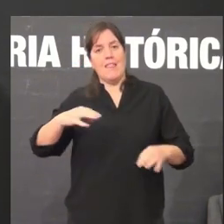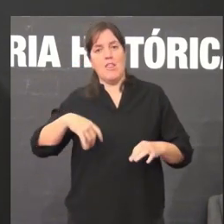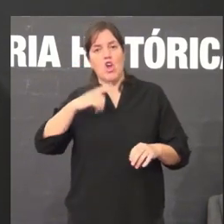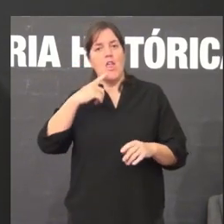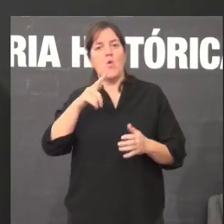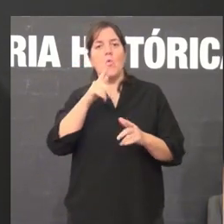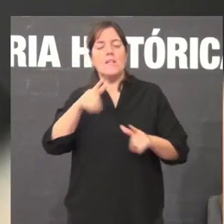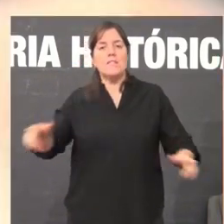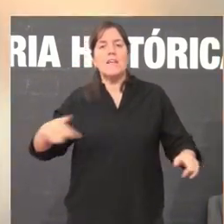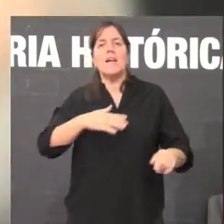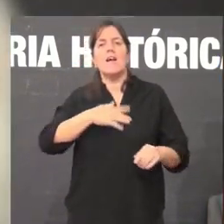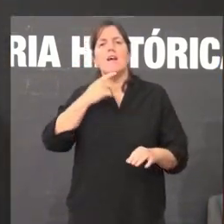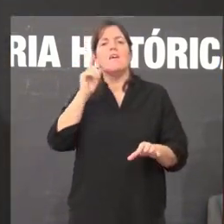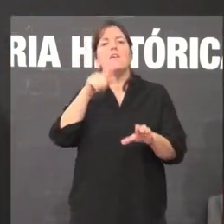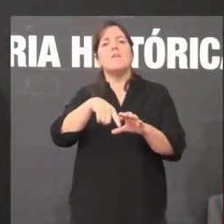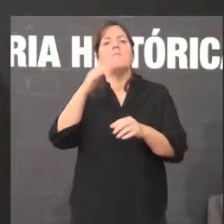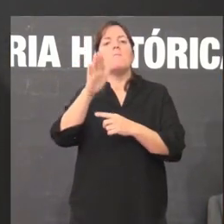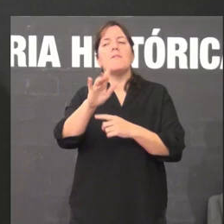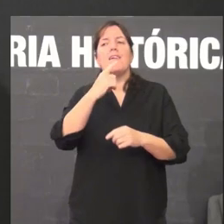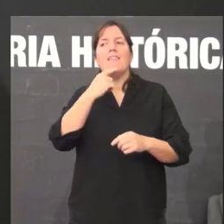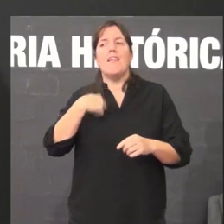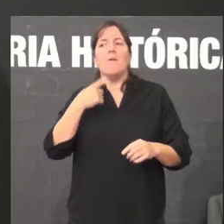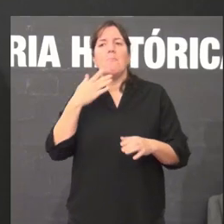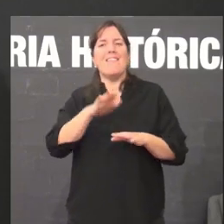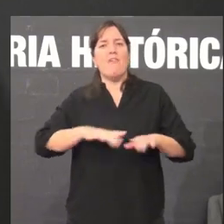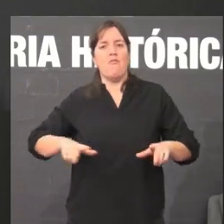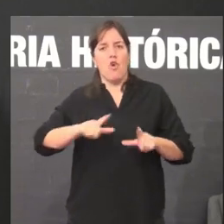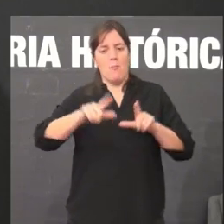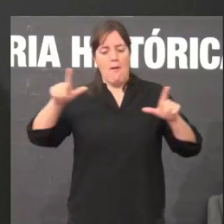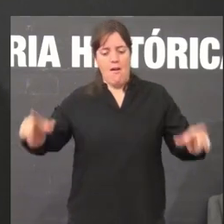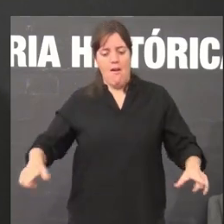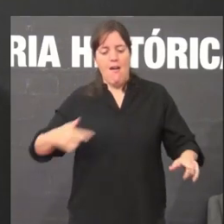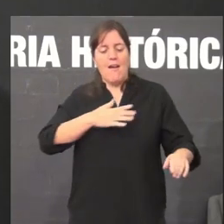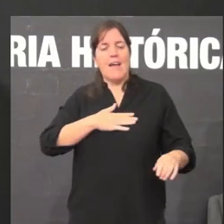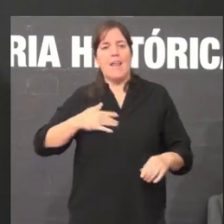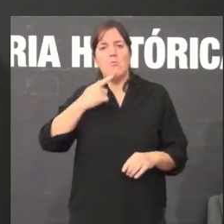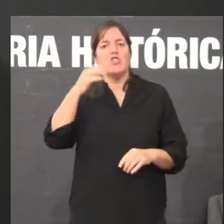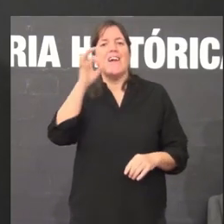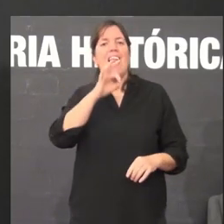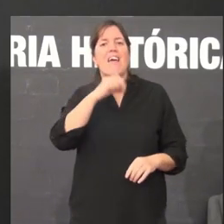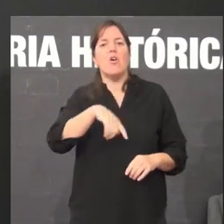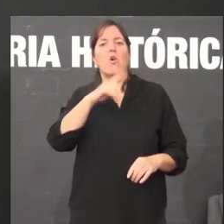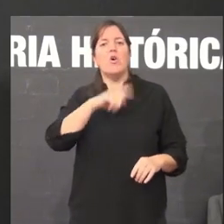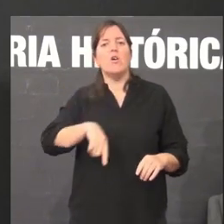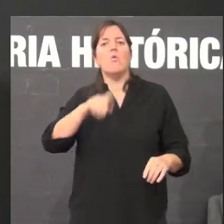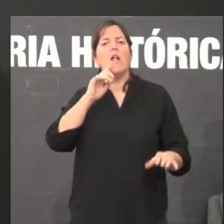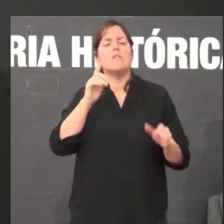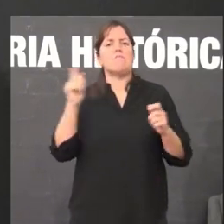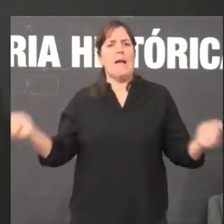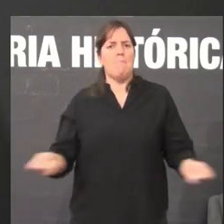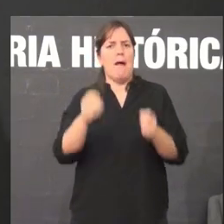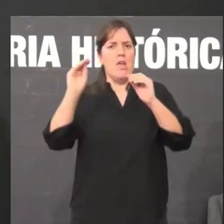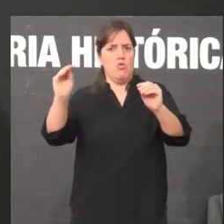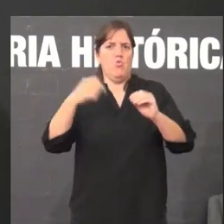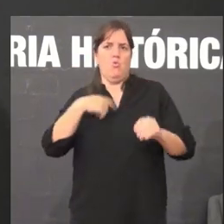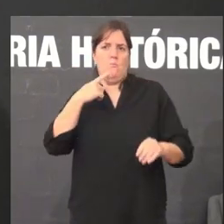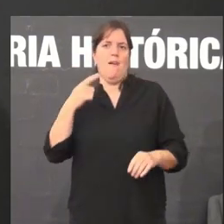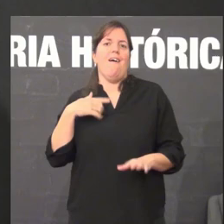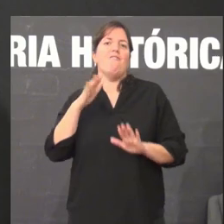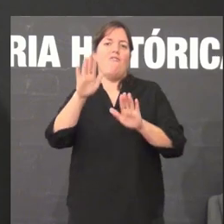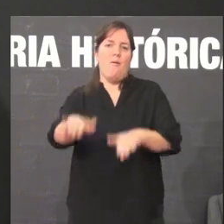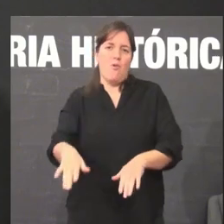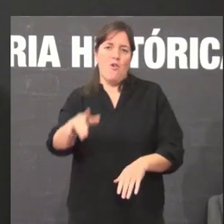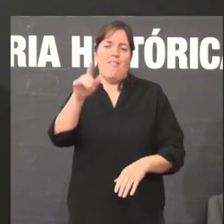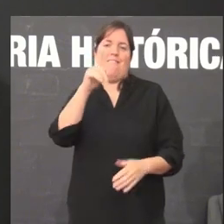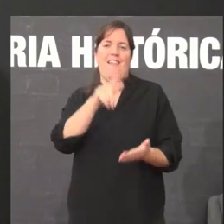plataforma Queremos Galego, que fixou campañas moi potentes e moi ruidosas a prol da lingua galega. A súa paixón e entrega